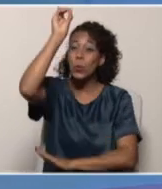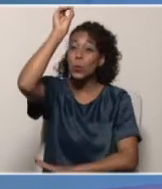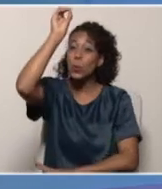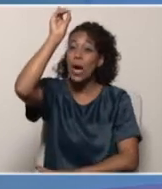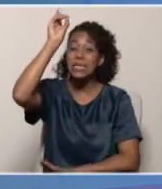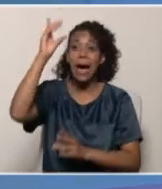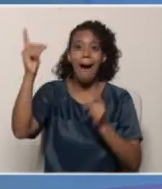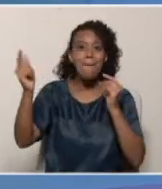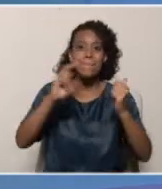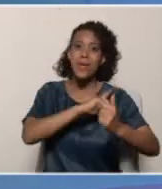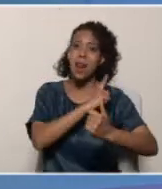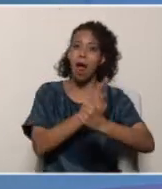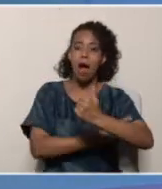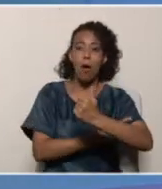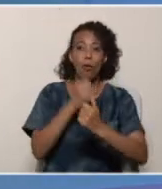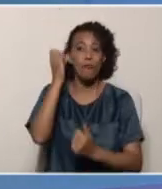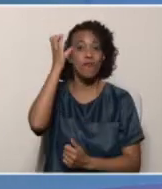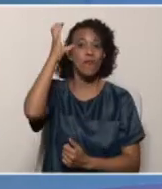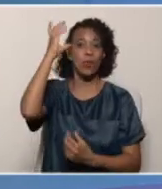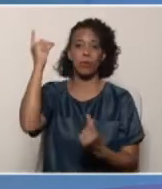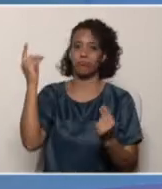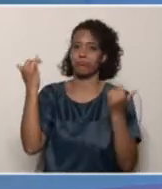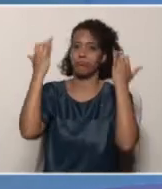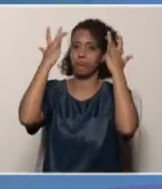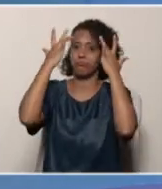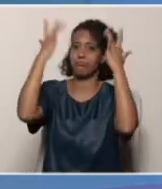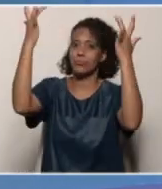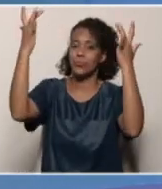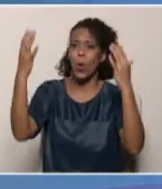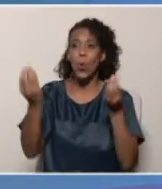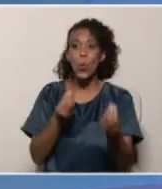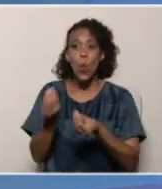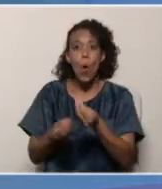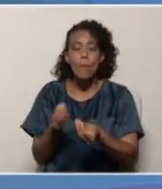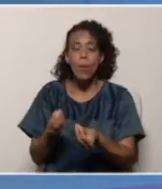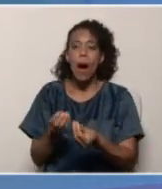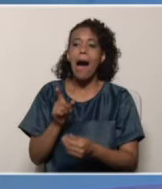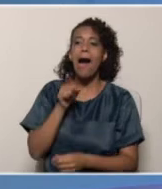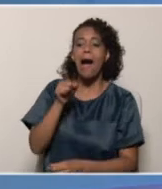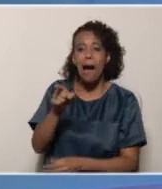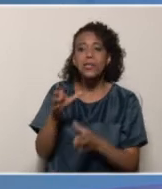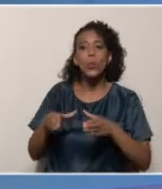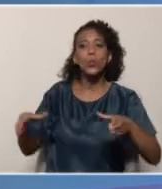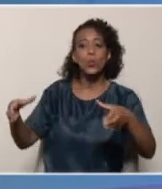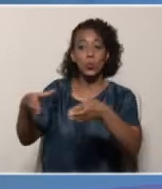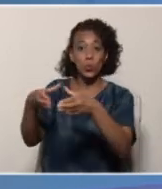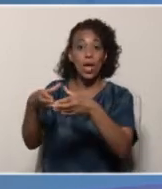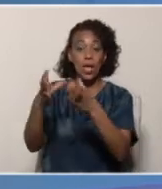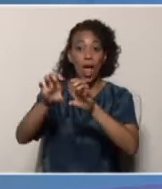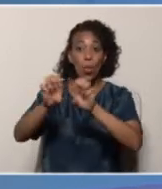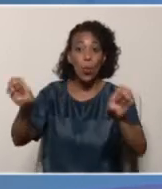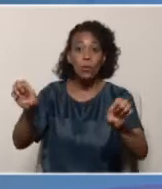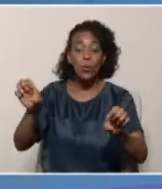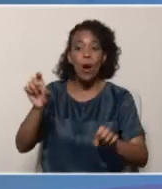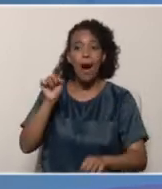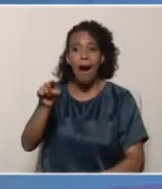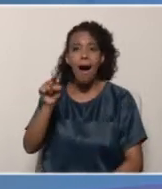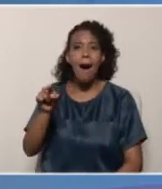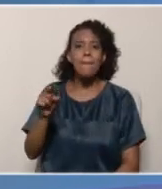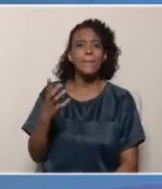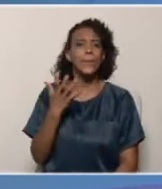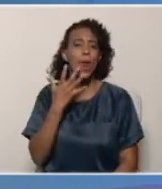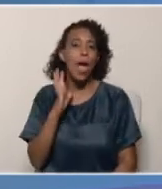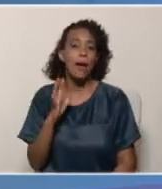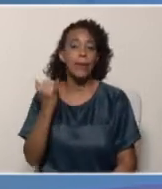esas habilidades o fortalezas en donde más se destacan. Podemos tener entonces aquellos que se destacan más desde el